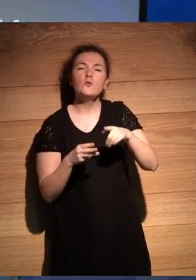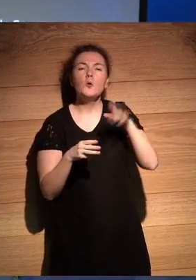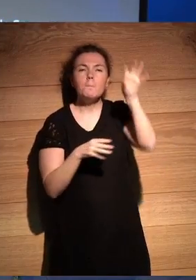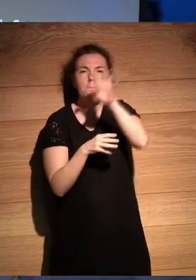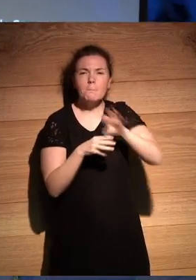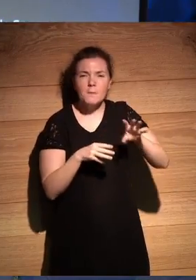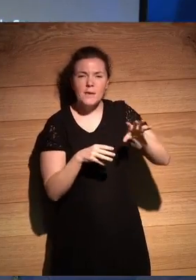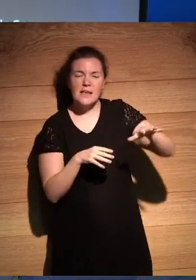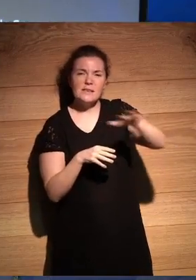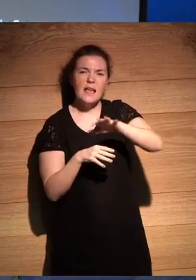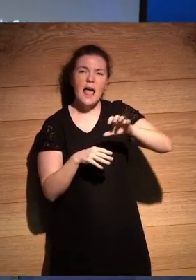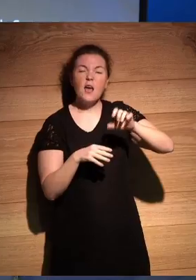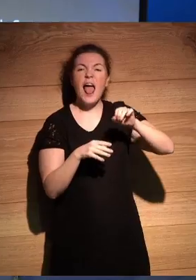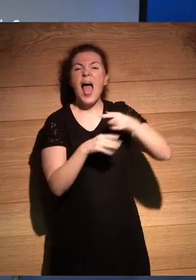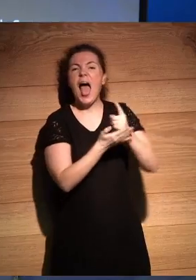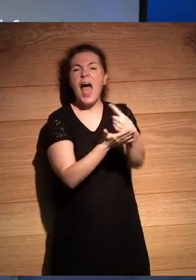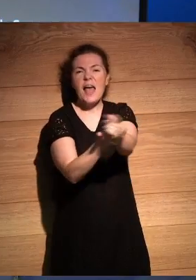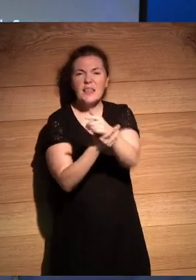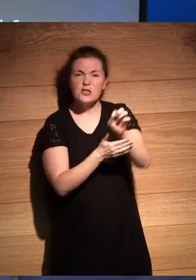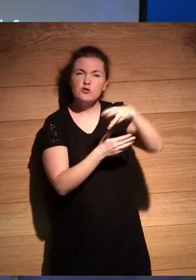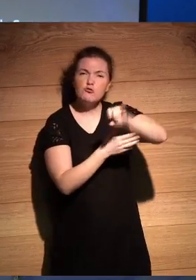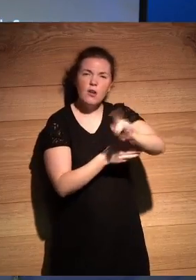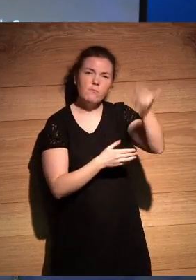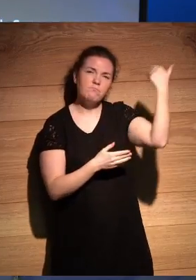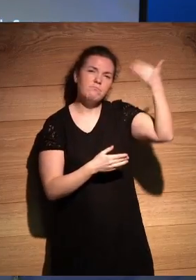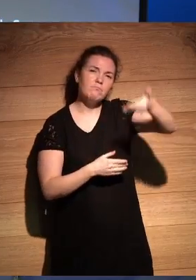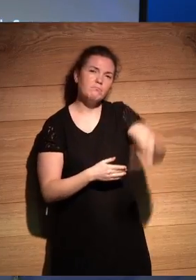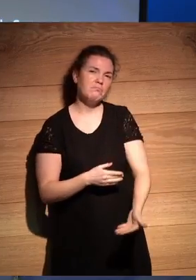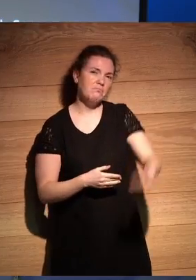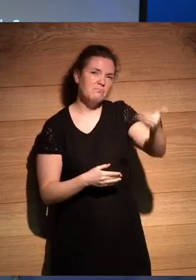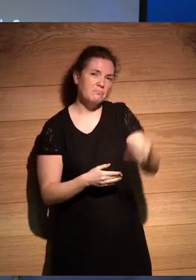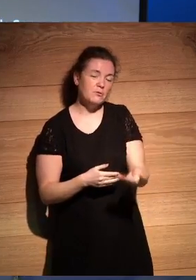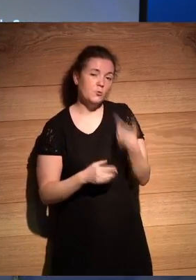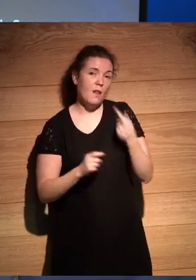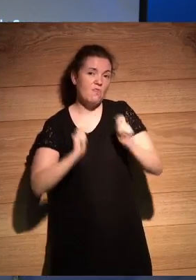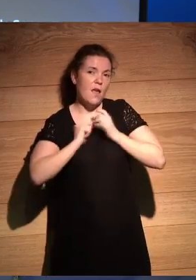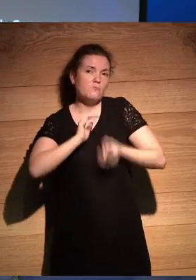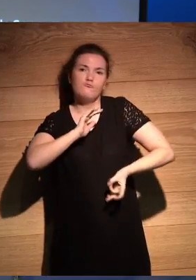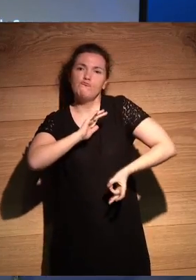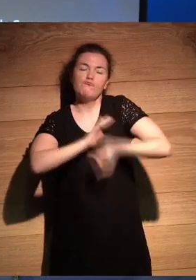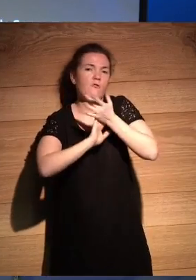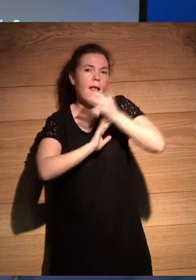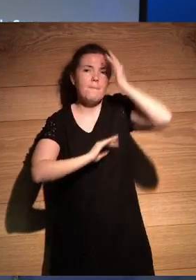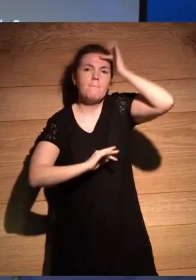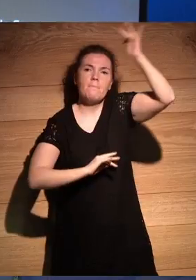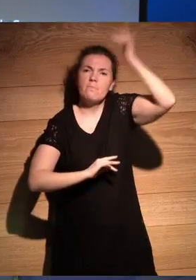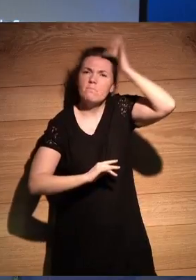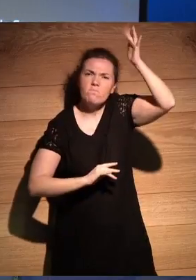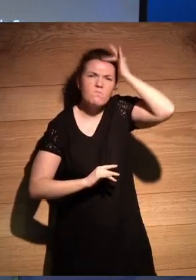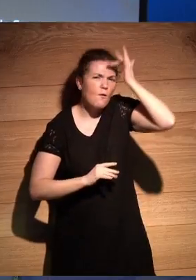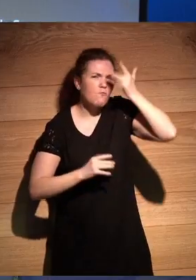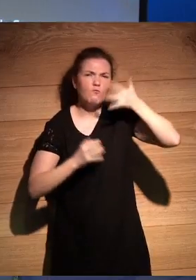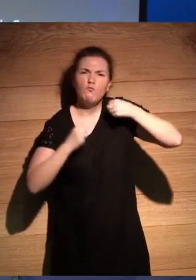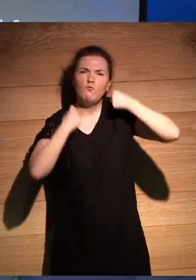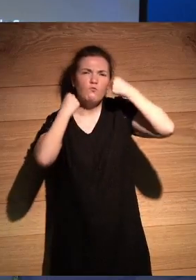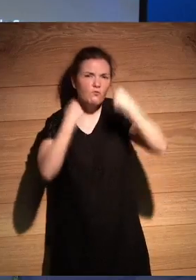Sonora, que fue muy importante, ahora hablaremos de ello, como detonante de la imaginación y de la prodigiosa imaginación creativa